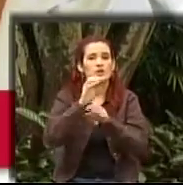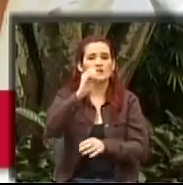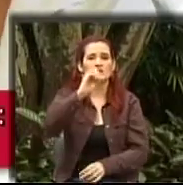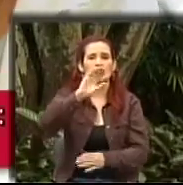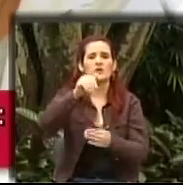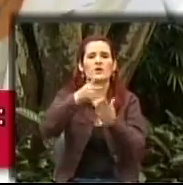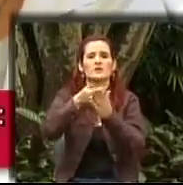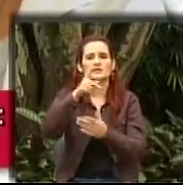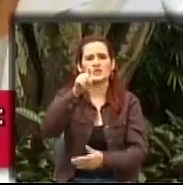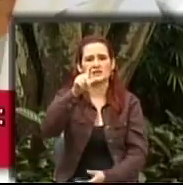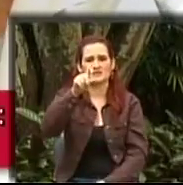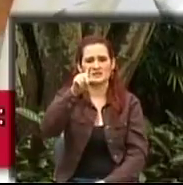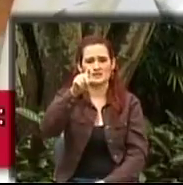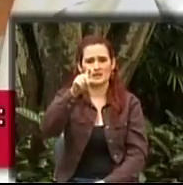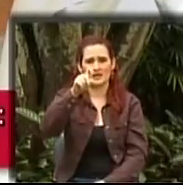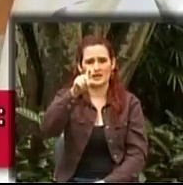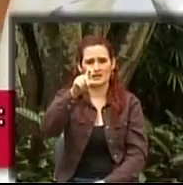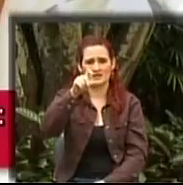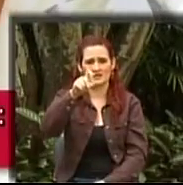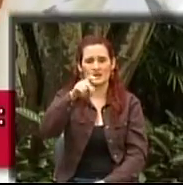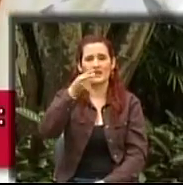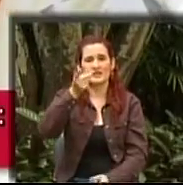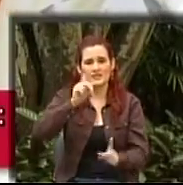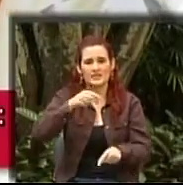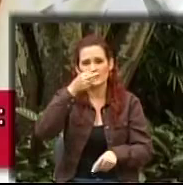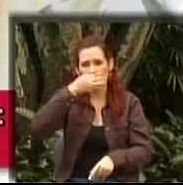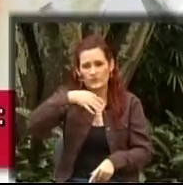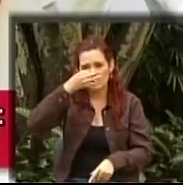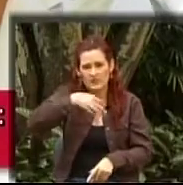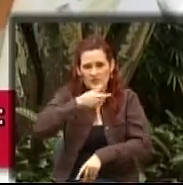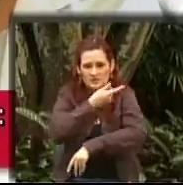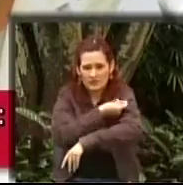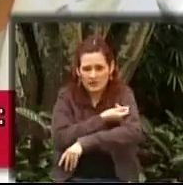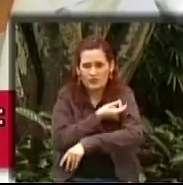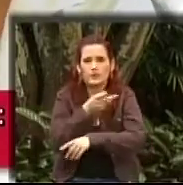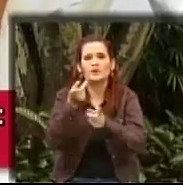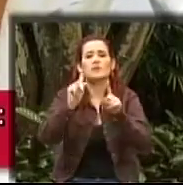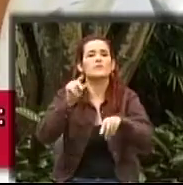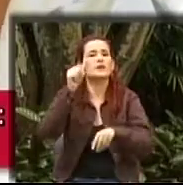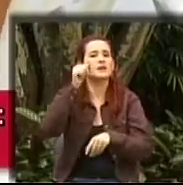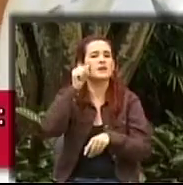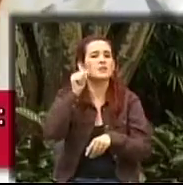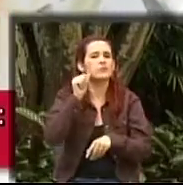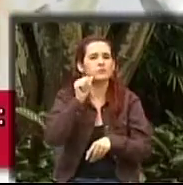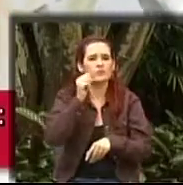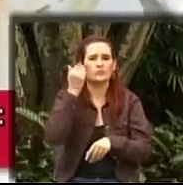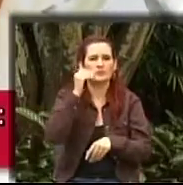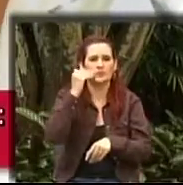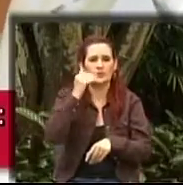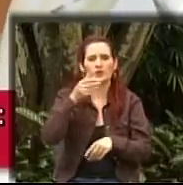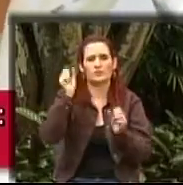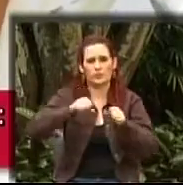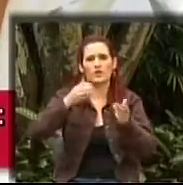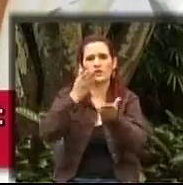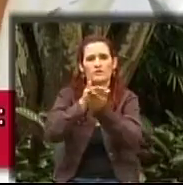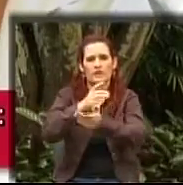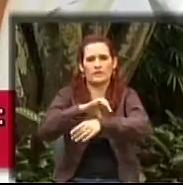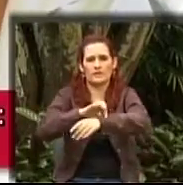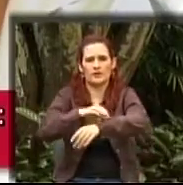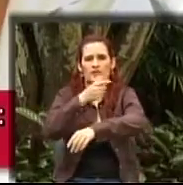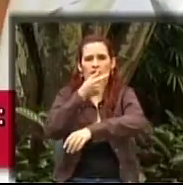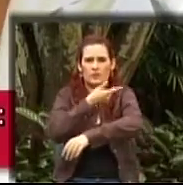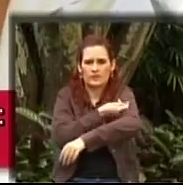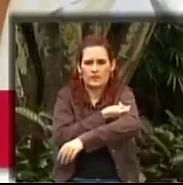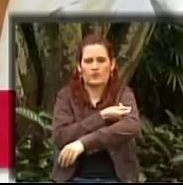en gestantes, en menores de 6 meses y en adultos mayores. Y recuerden, importantísimo, que también hemos hecho mucho